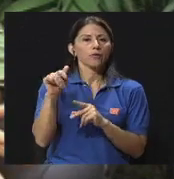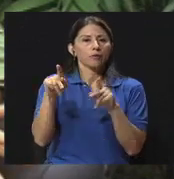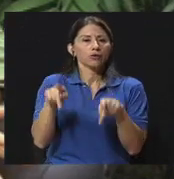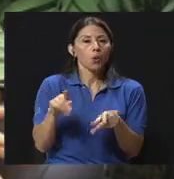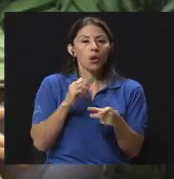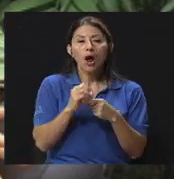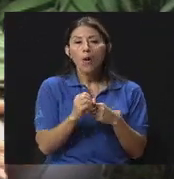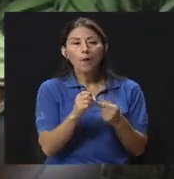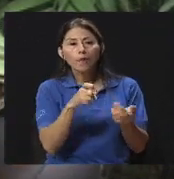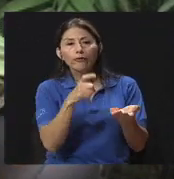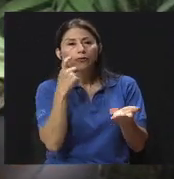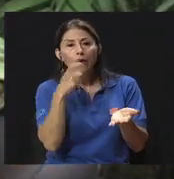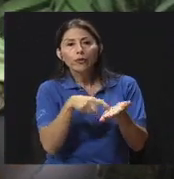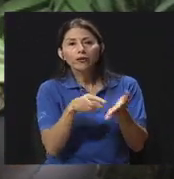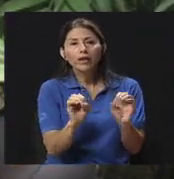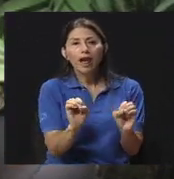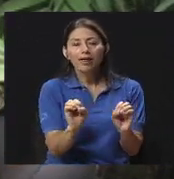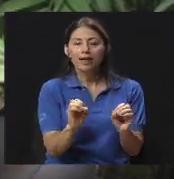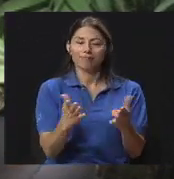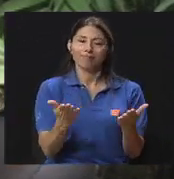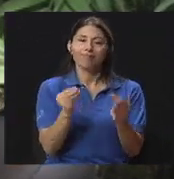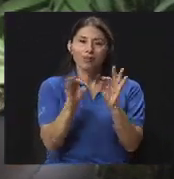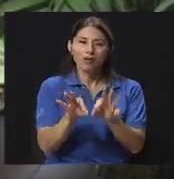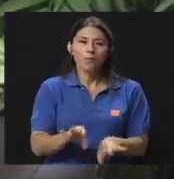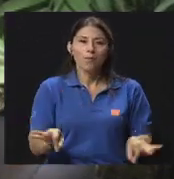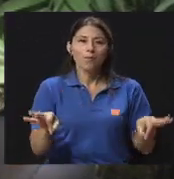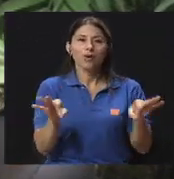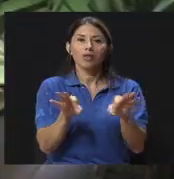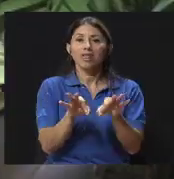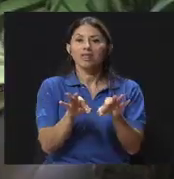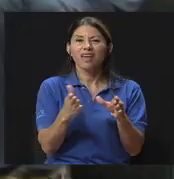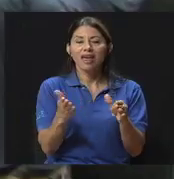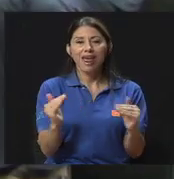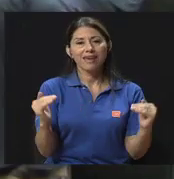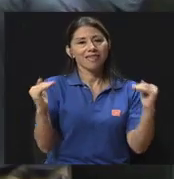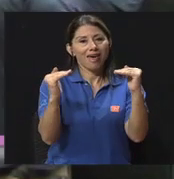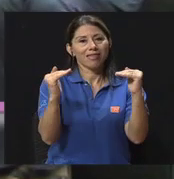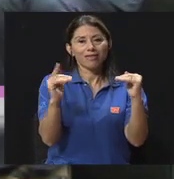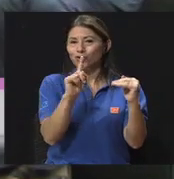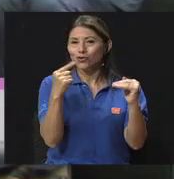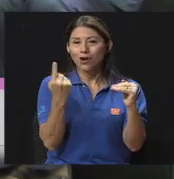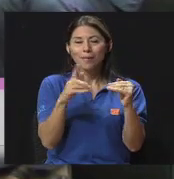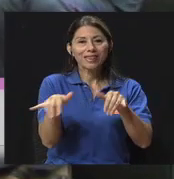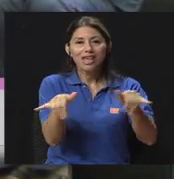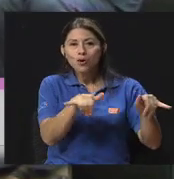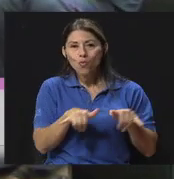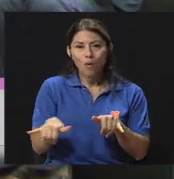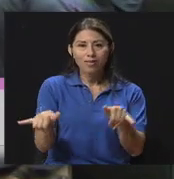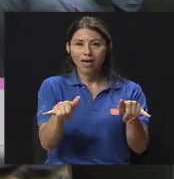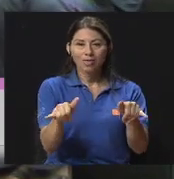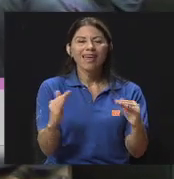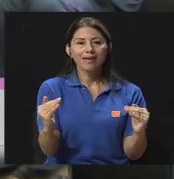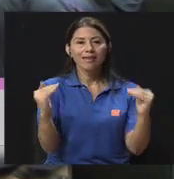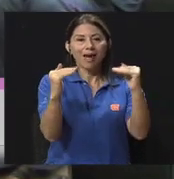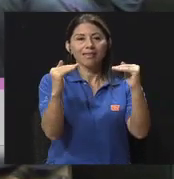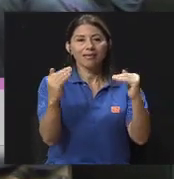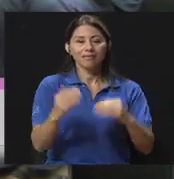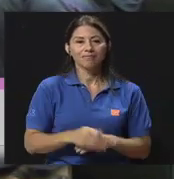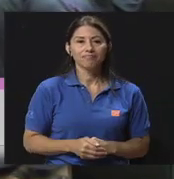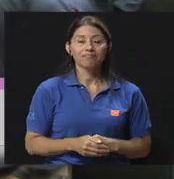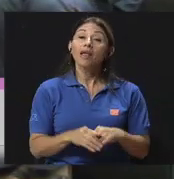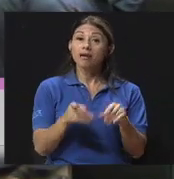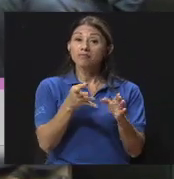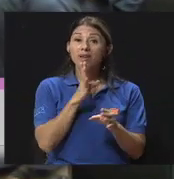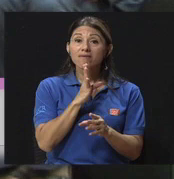equidad es fundamental, más que la igualdad, la equidad. Y hablando también de situaciones de las que podríamos aprender,